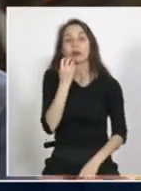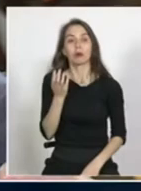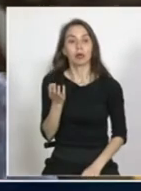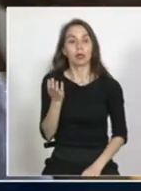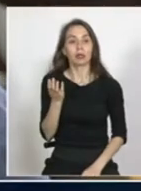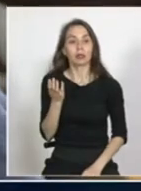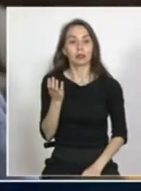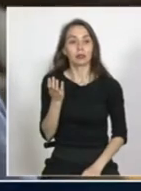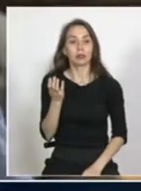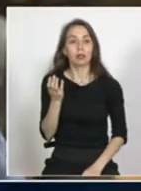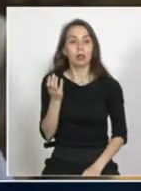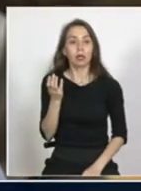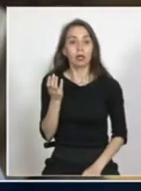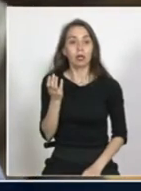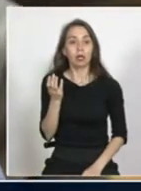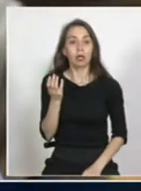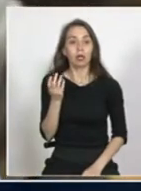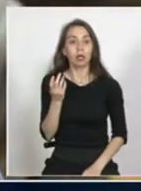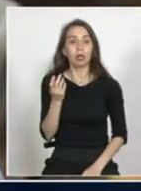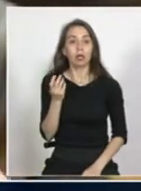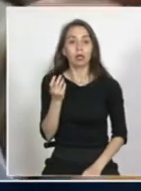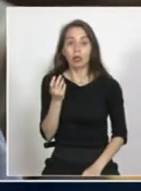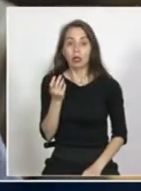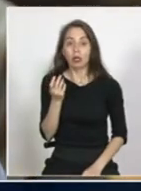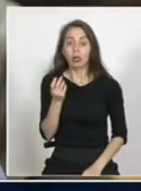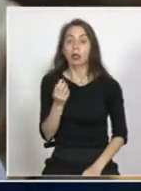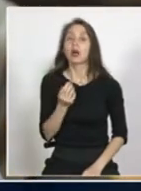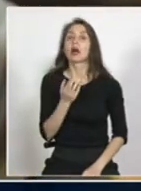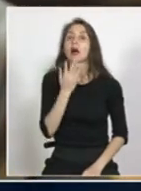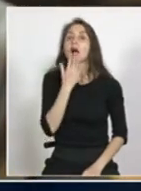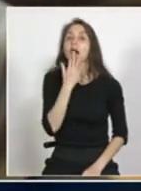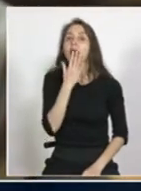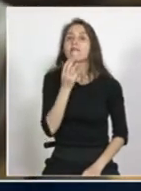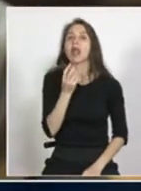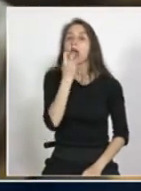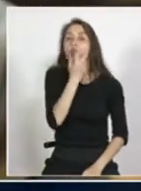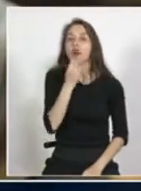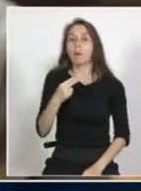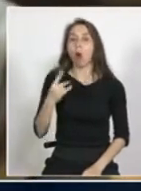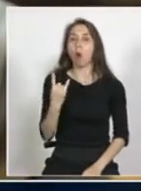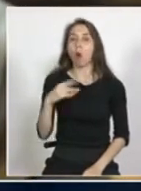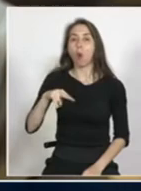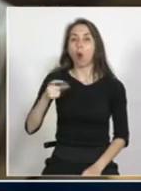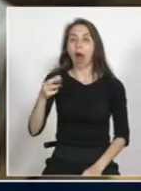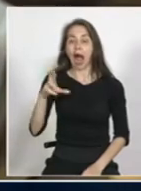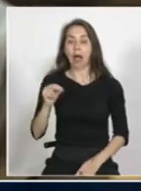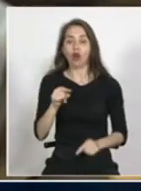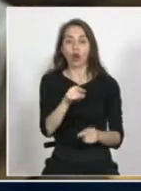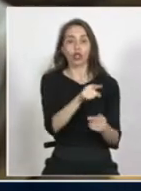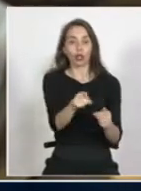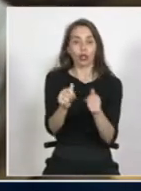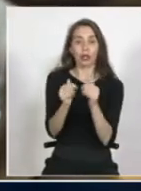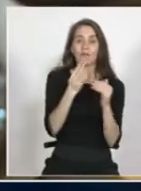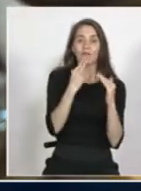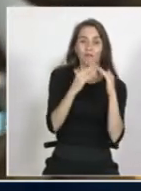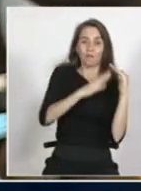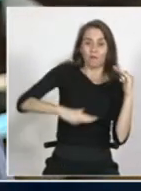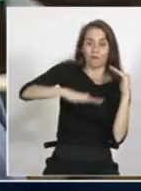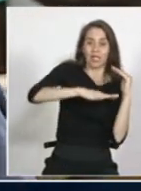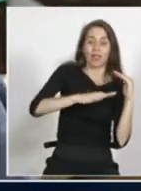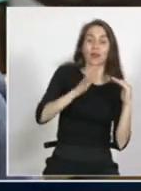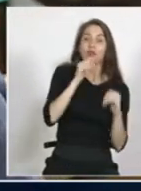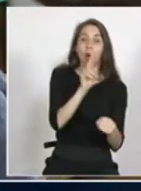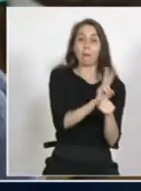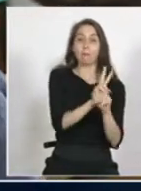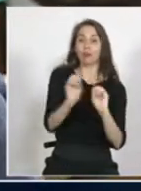intentarlo, pero voy a decir, no sé, húngaro, o cualquier idioma, si es que no había nadie en ese lugar donde tú vives que enseñara húngaro,